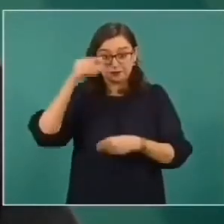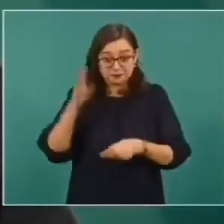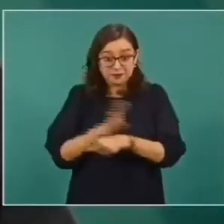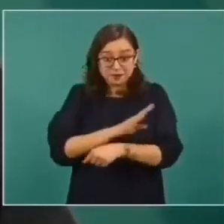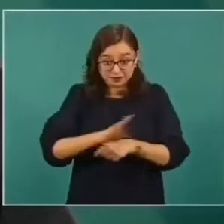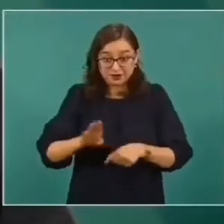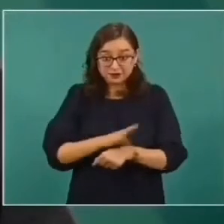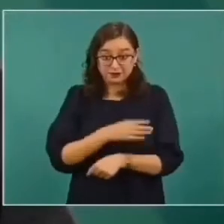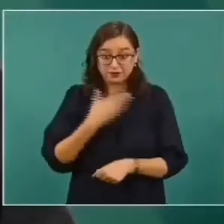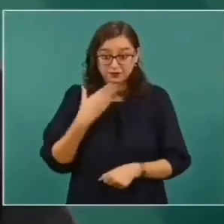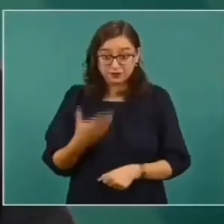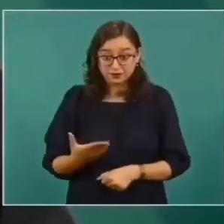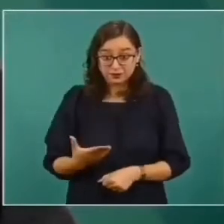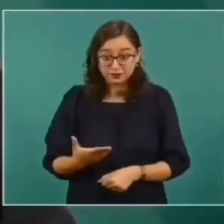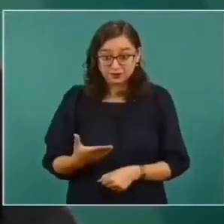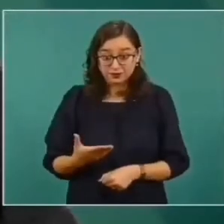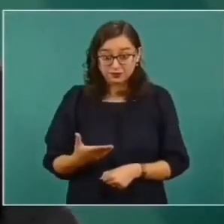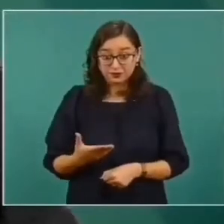bueno es